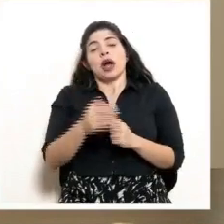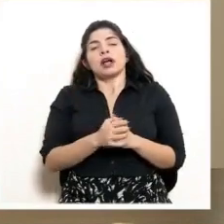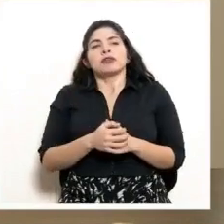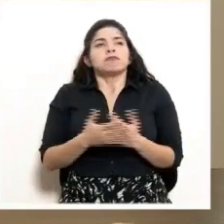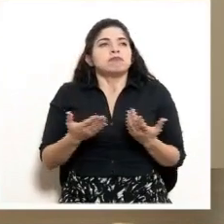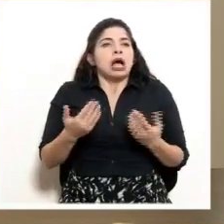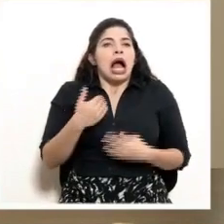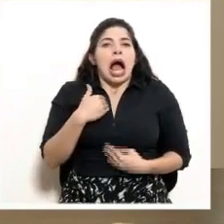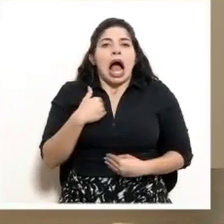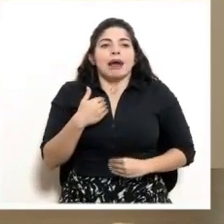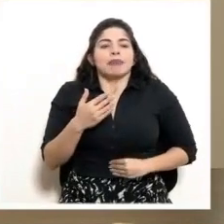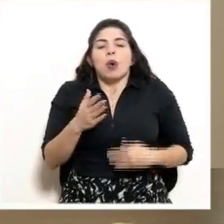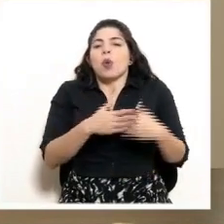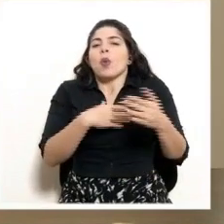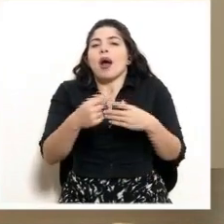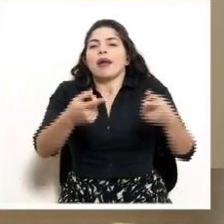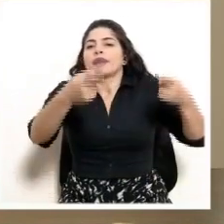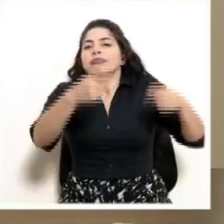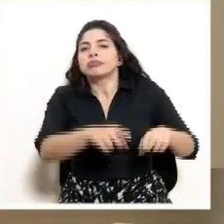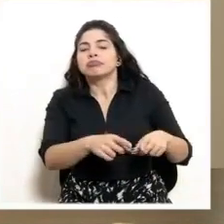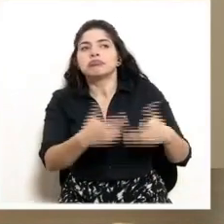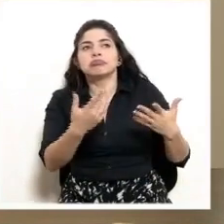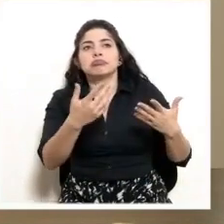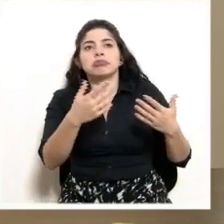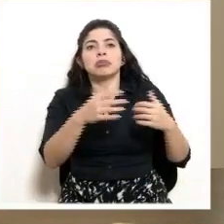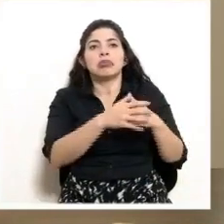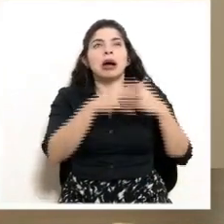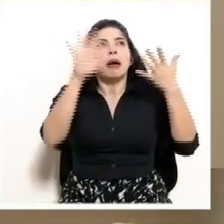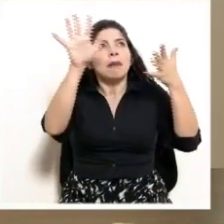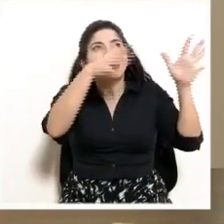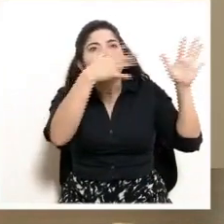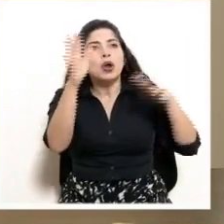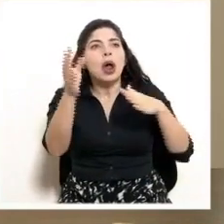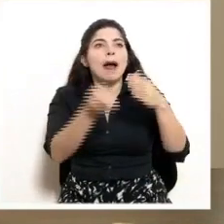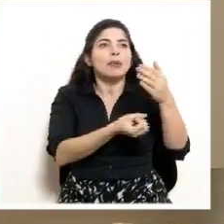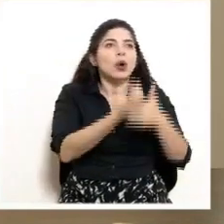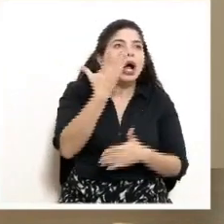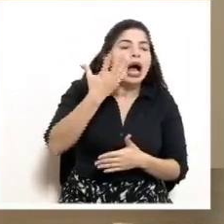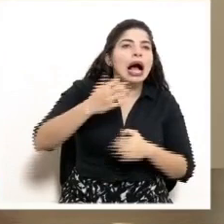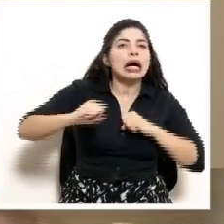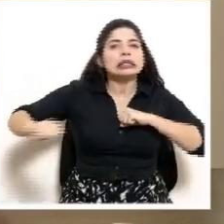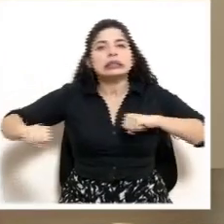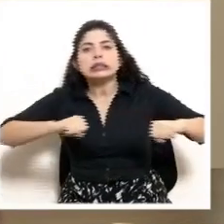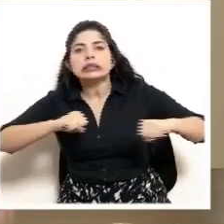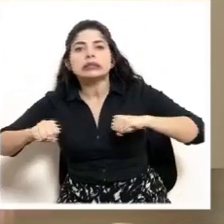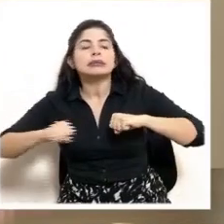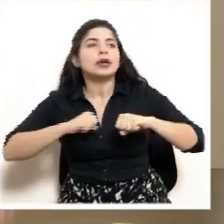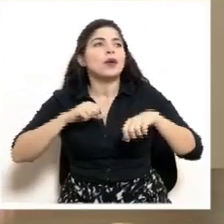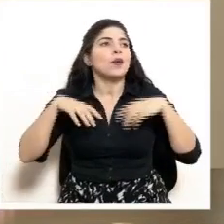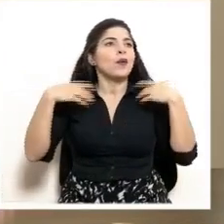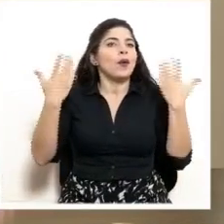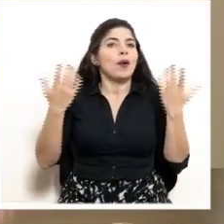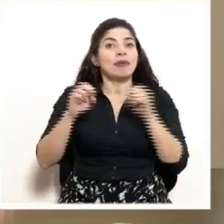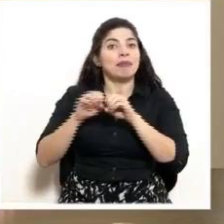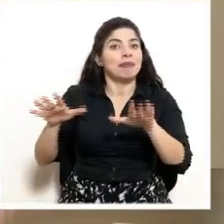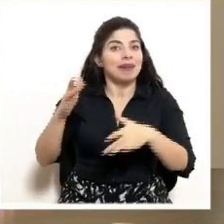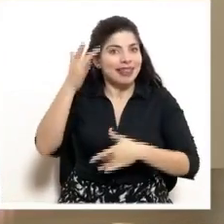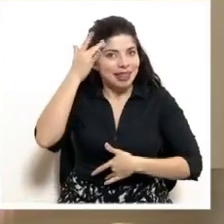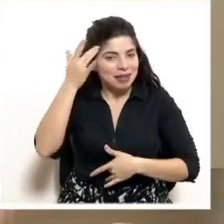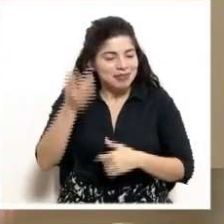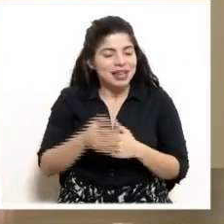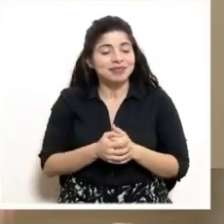cualquier evento, sea de origen hidrometeorológico, volcánico, sísmico o una pandemia,